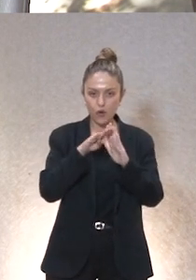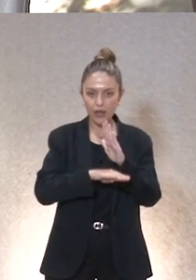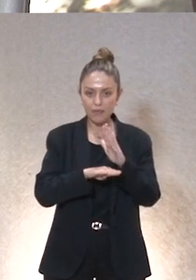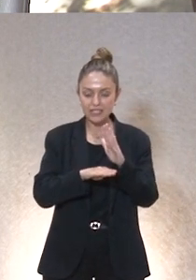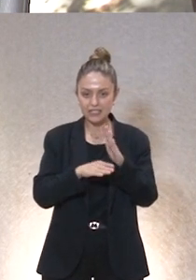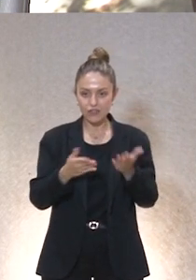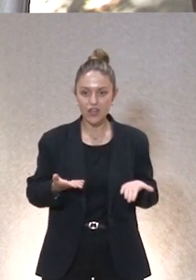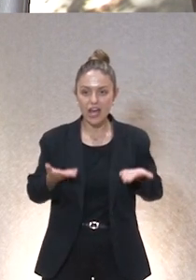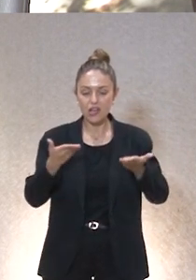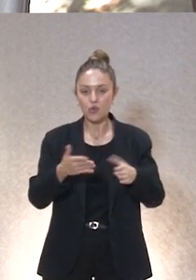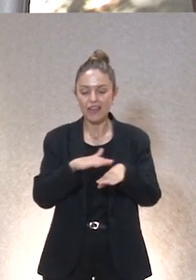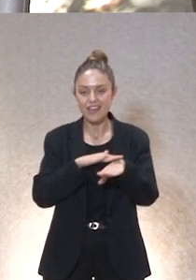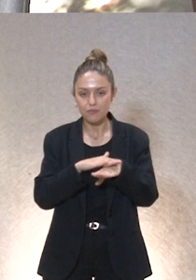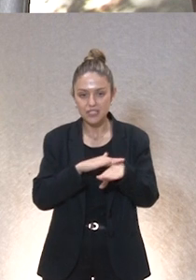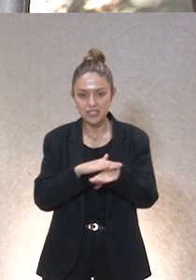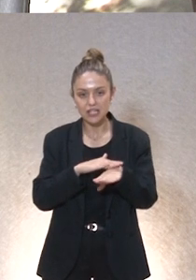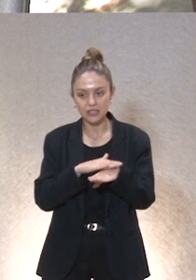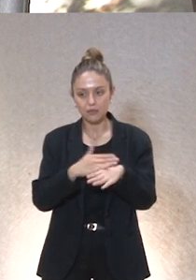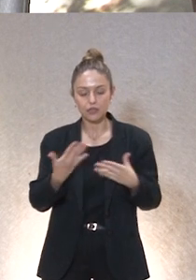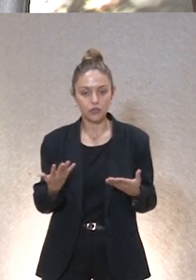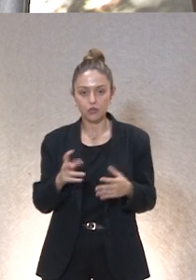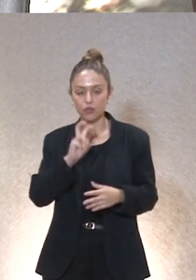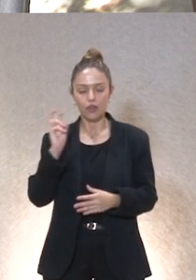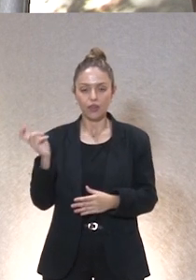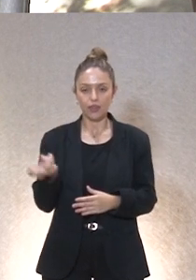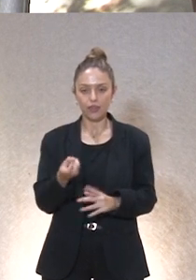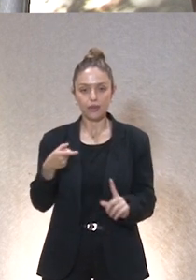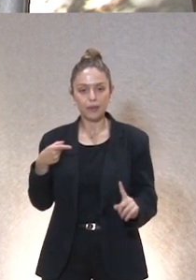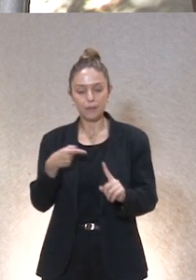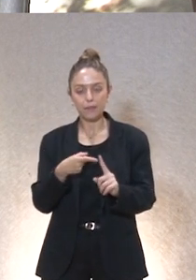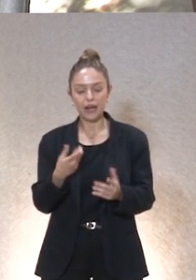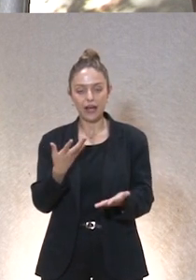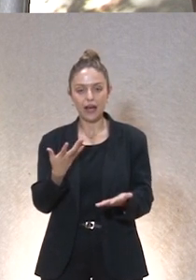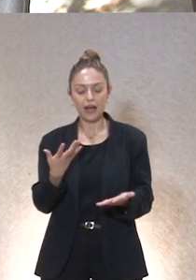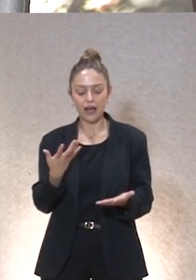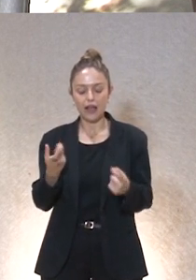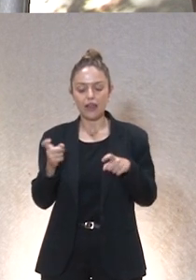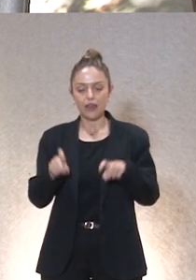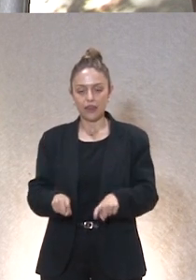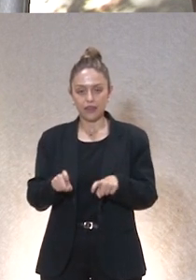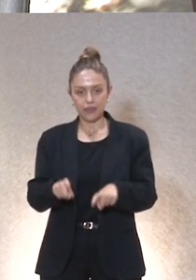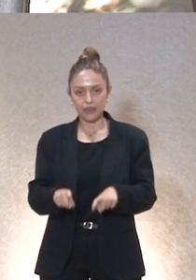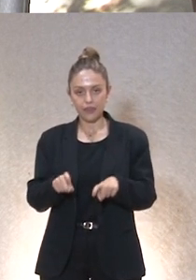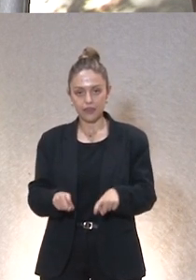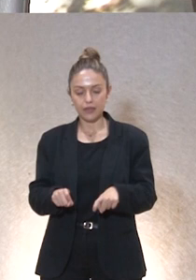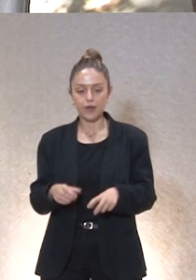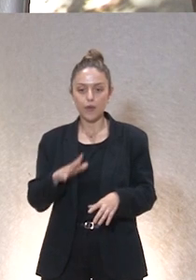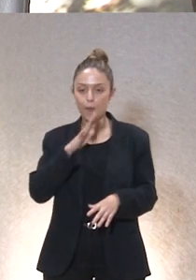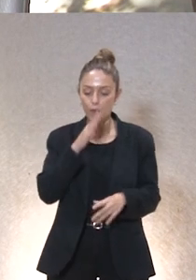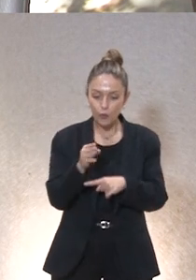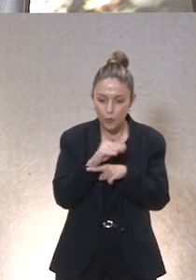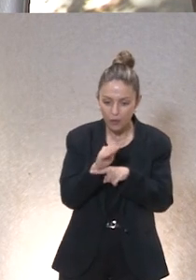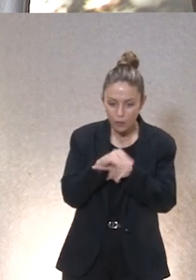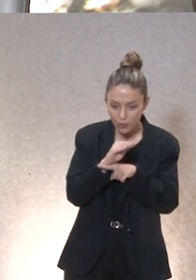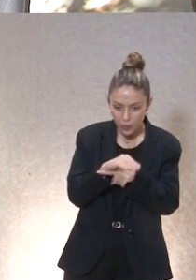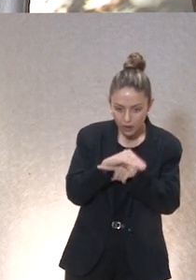ayudas administrativas o como lo queramos llamar para descargar a personas con excesiva carga de cuidado